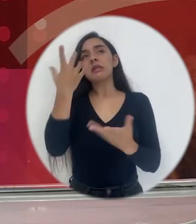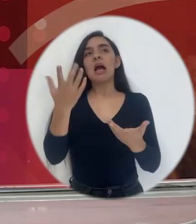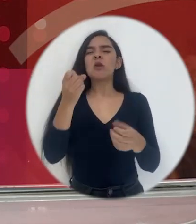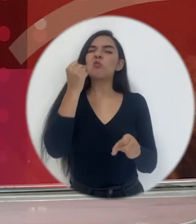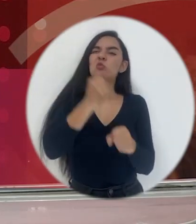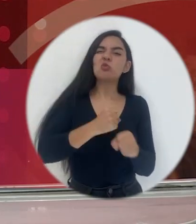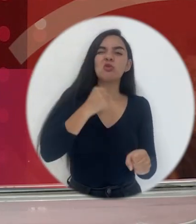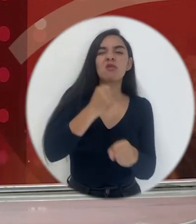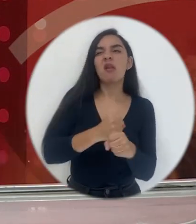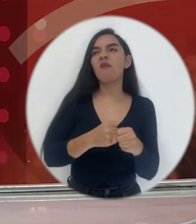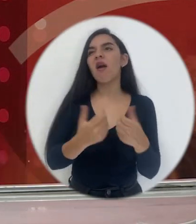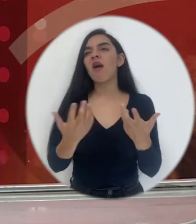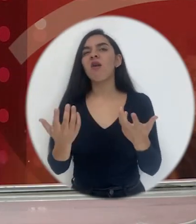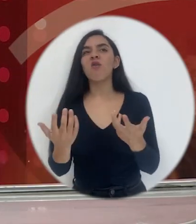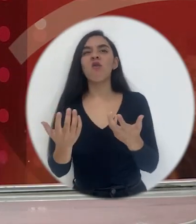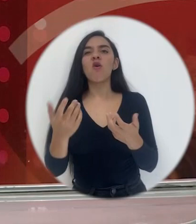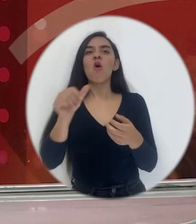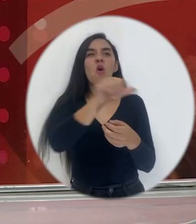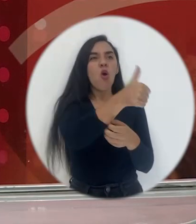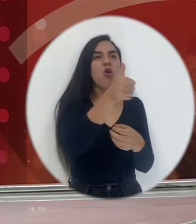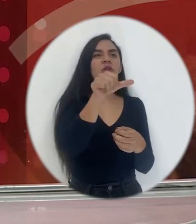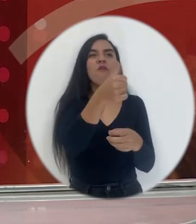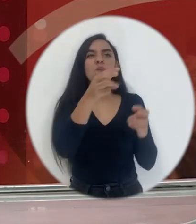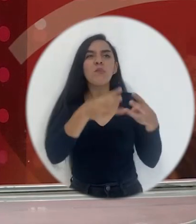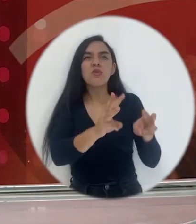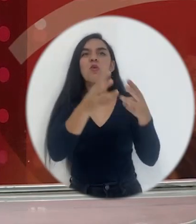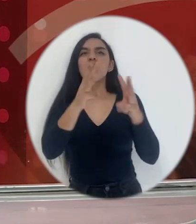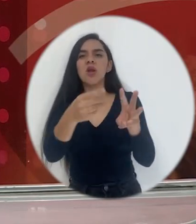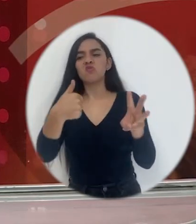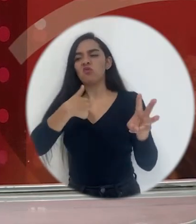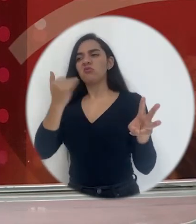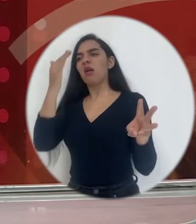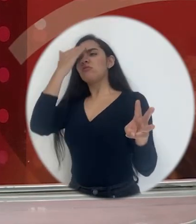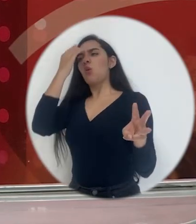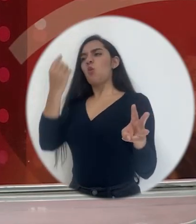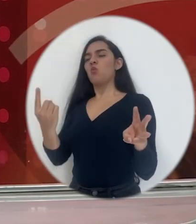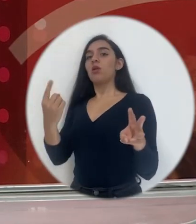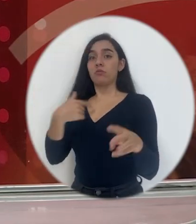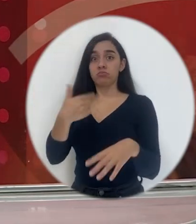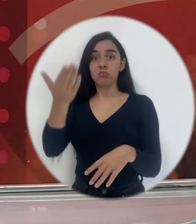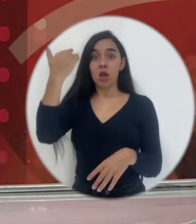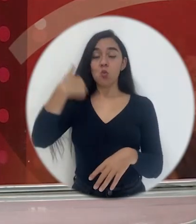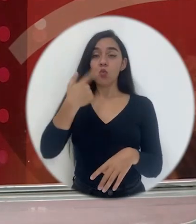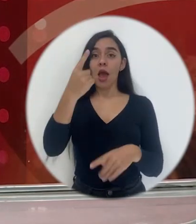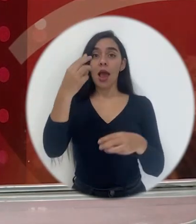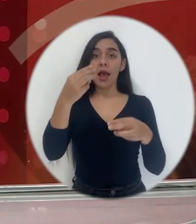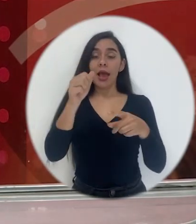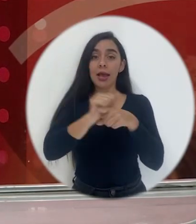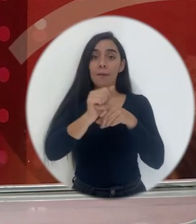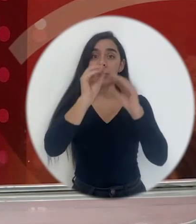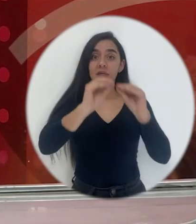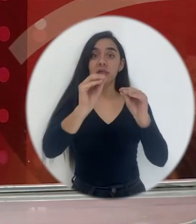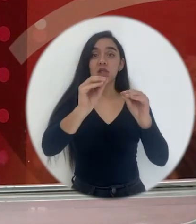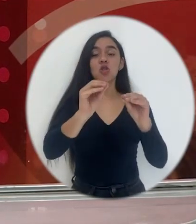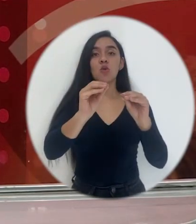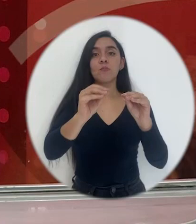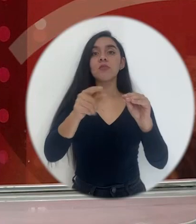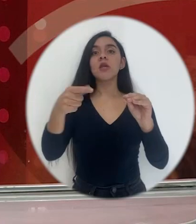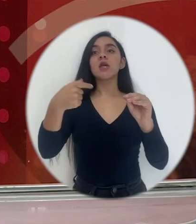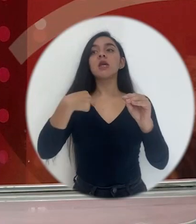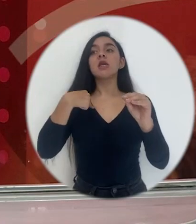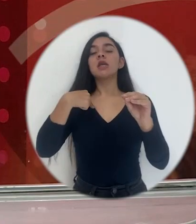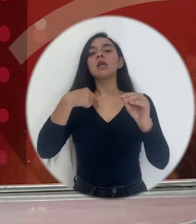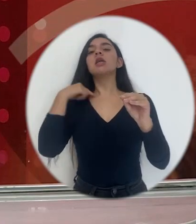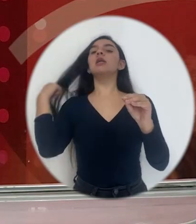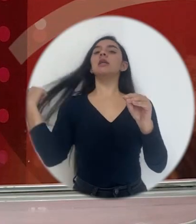ponerse a estudiar cuando ya saben la fórmula, ¿verdad? Que es la fórmula que les resultado. A mí me tocó una capacitación que estaba un director, que